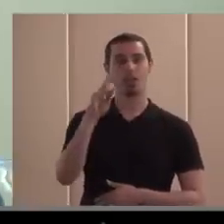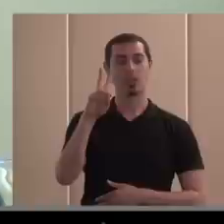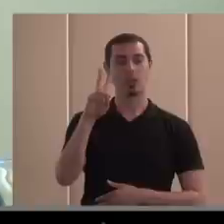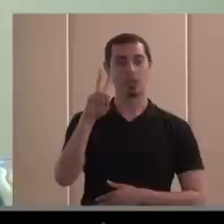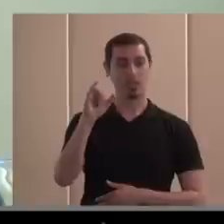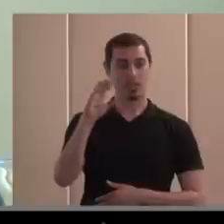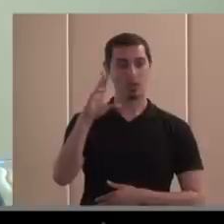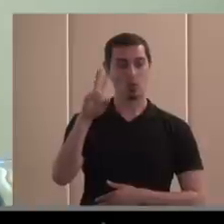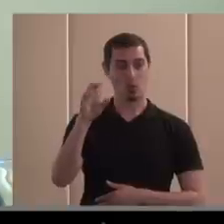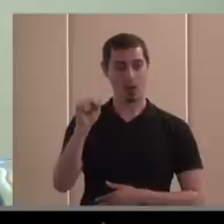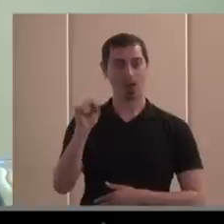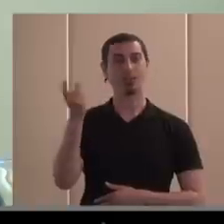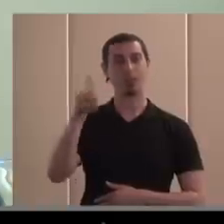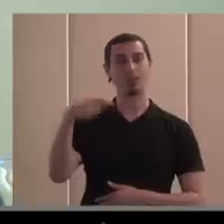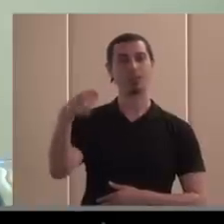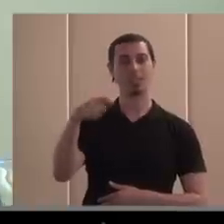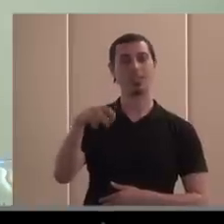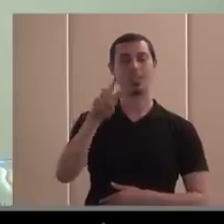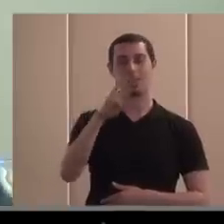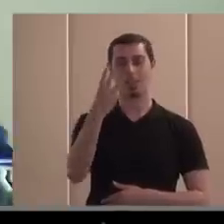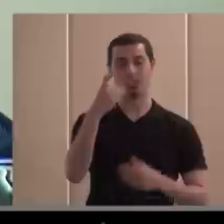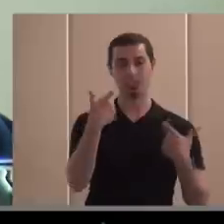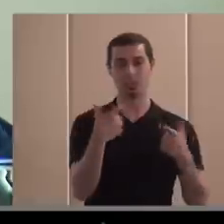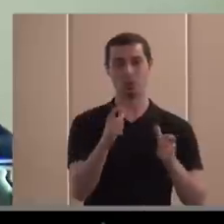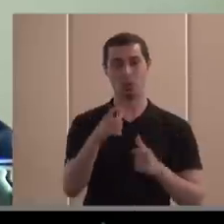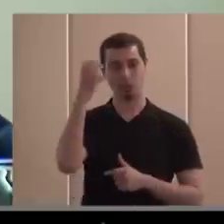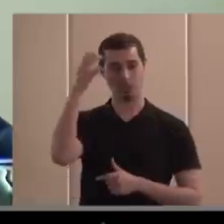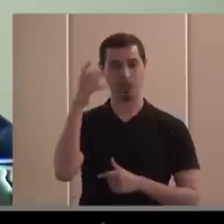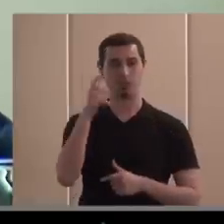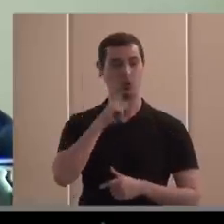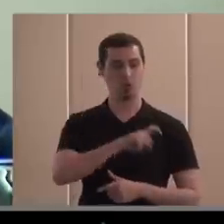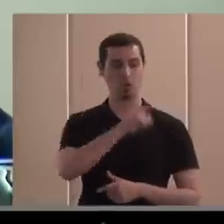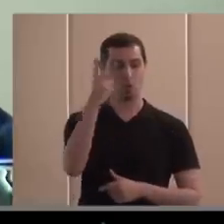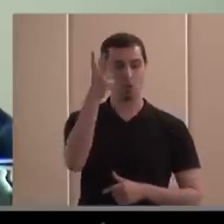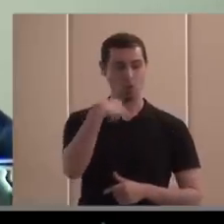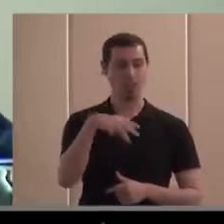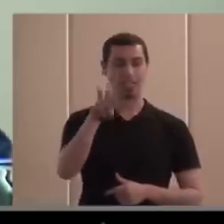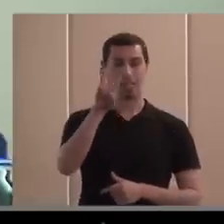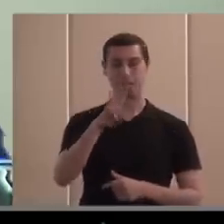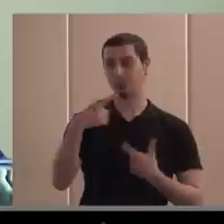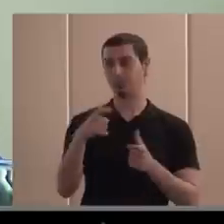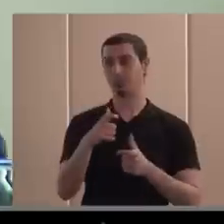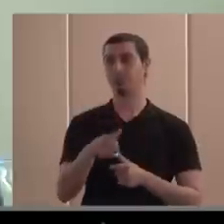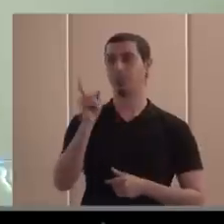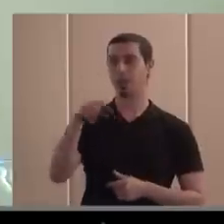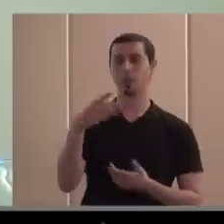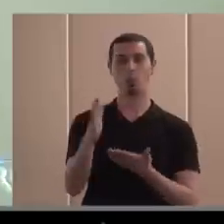vicepresidente de la Plataforma del Tercer Sector y patrono de la Fundación ONCE. Es escritor, poeta,